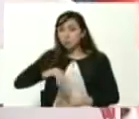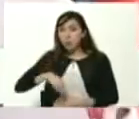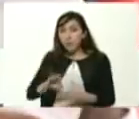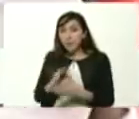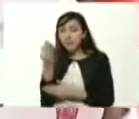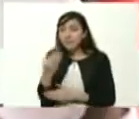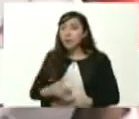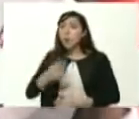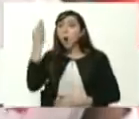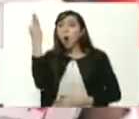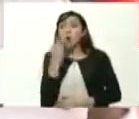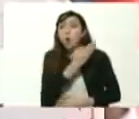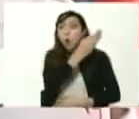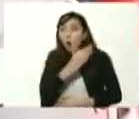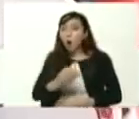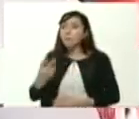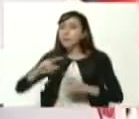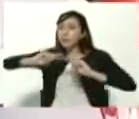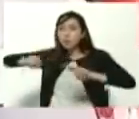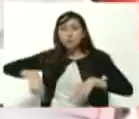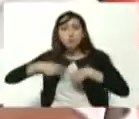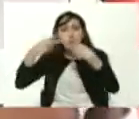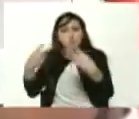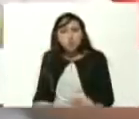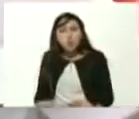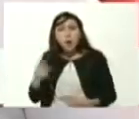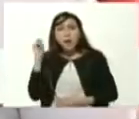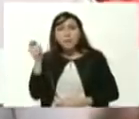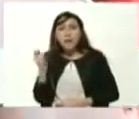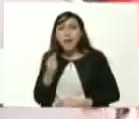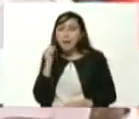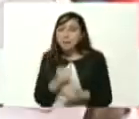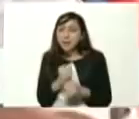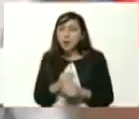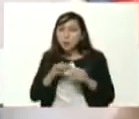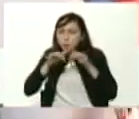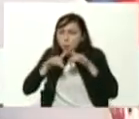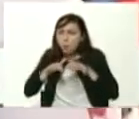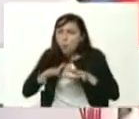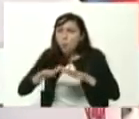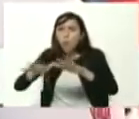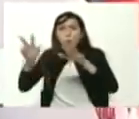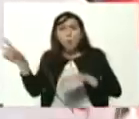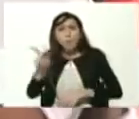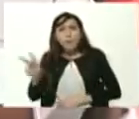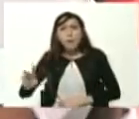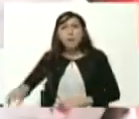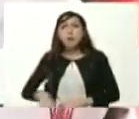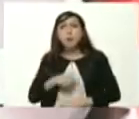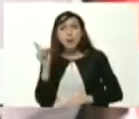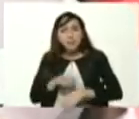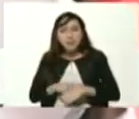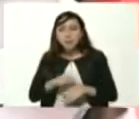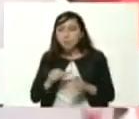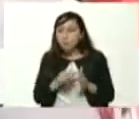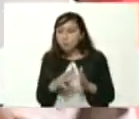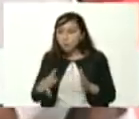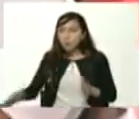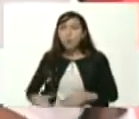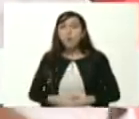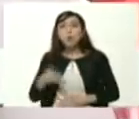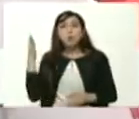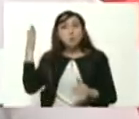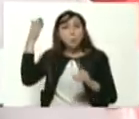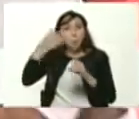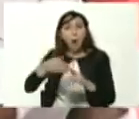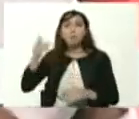comprometidos y estamos a la vanguardia de esta tarea y bueno seguiremos desplegados en el transcurso de todo este tiempo para cumplir con esta meta